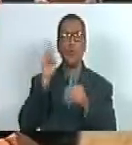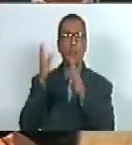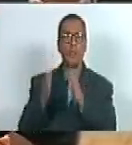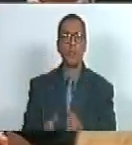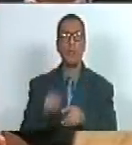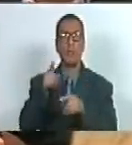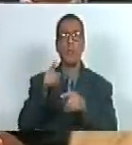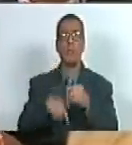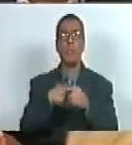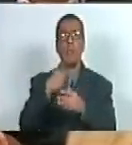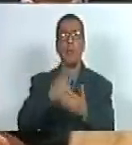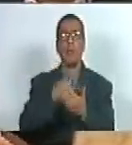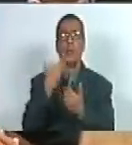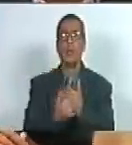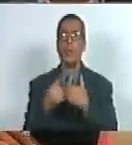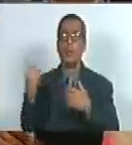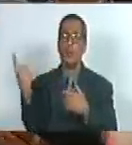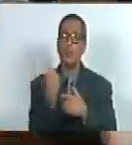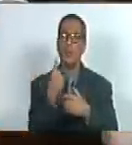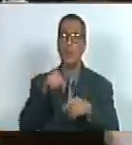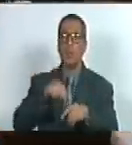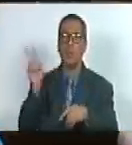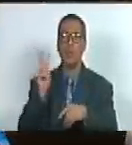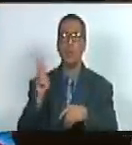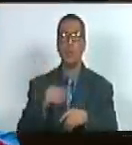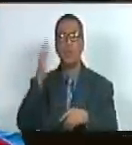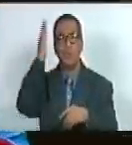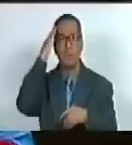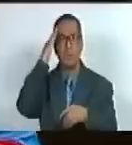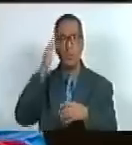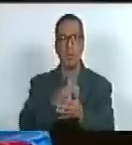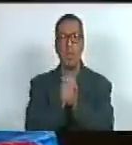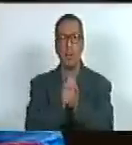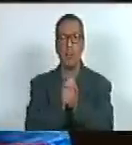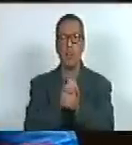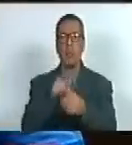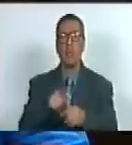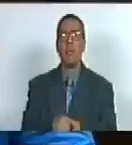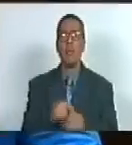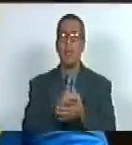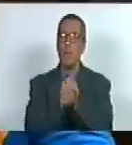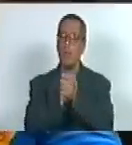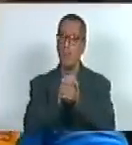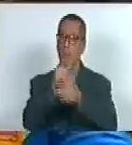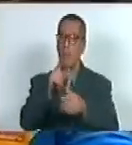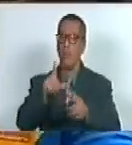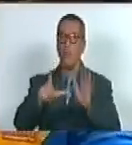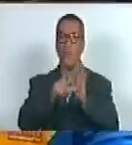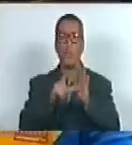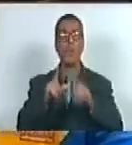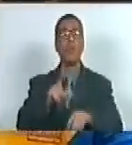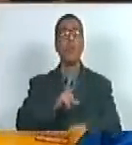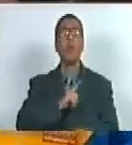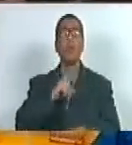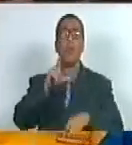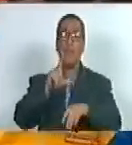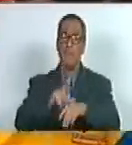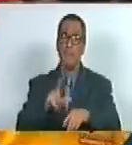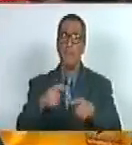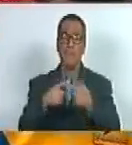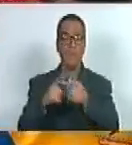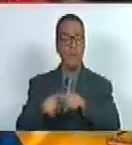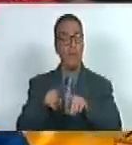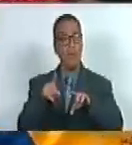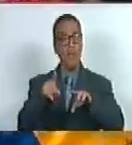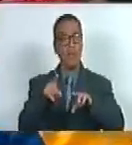venezolanas a través del plan vuelta a la patria sépanlo amigos amigas compañeros del liceo quienes están por allá en otros